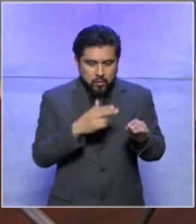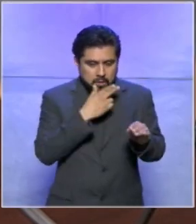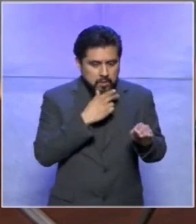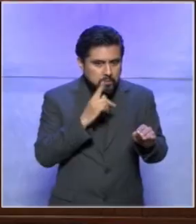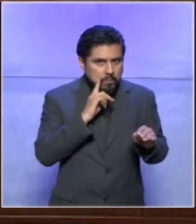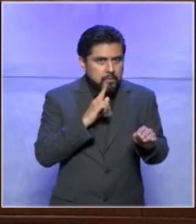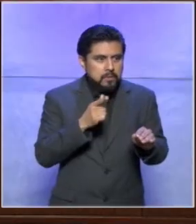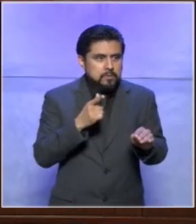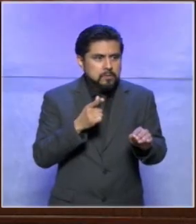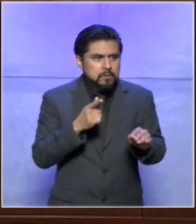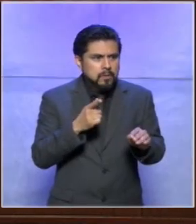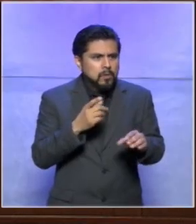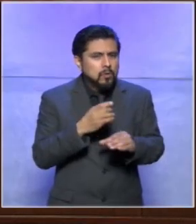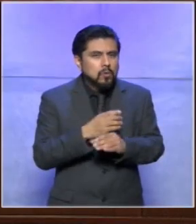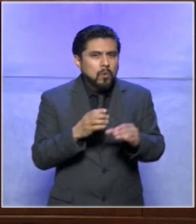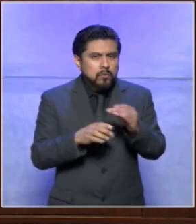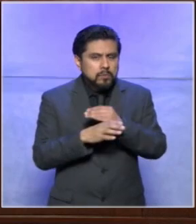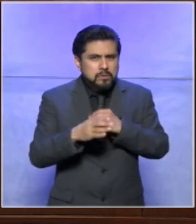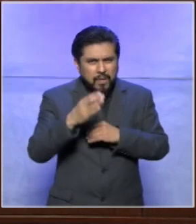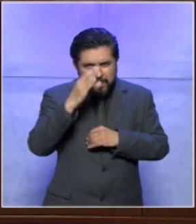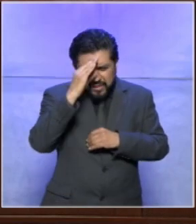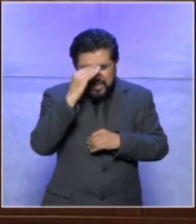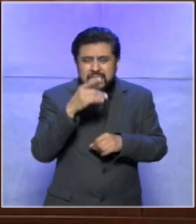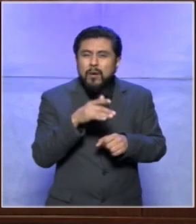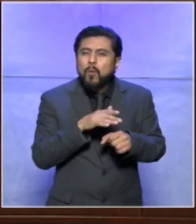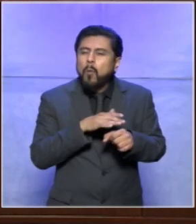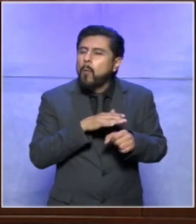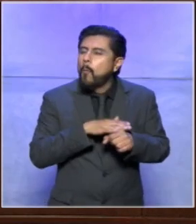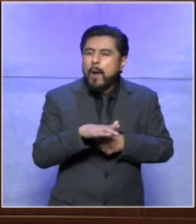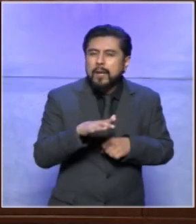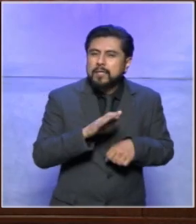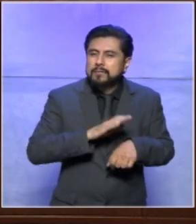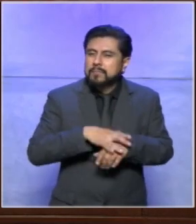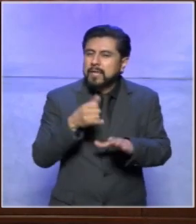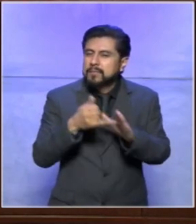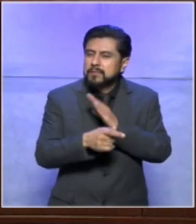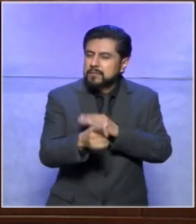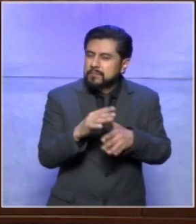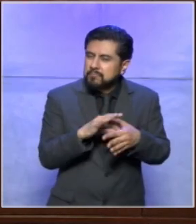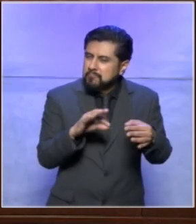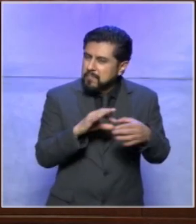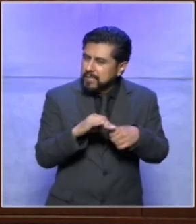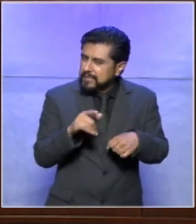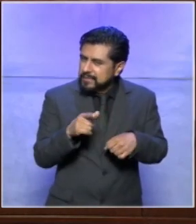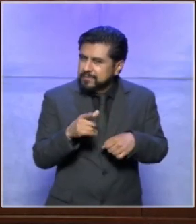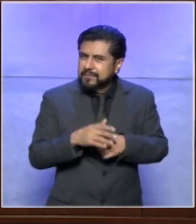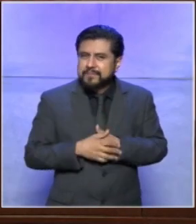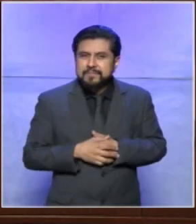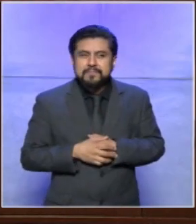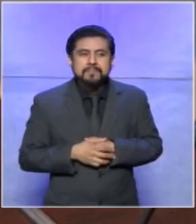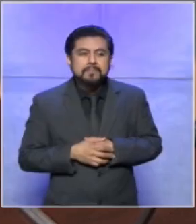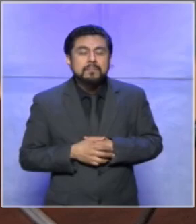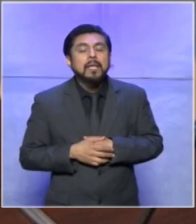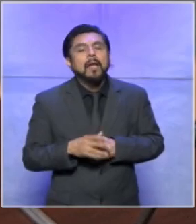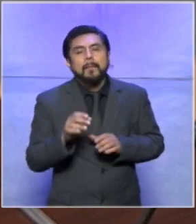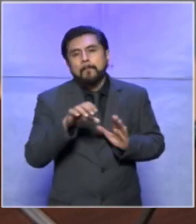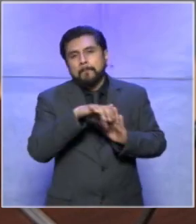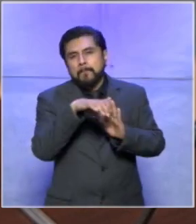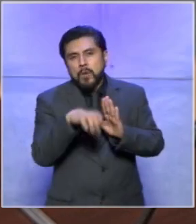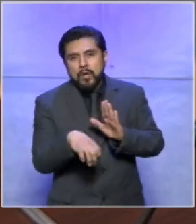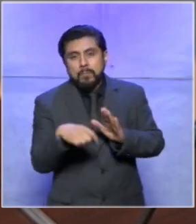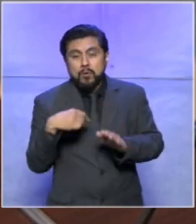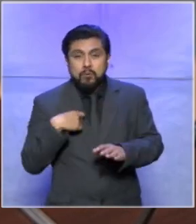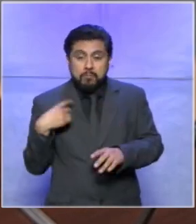género cuando dices todas estas cosas que nos están pasando de que me me estás queriendo comentar como por